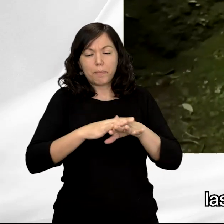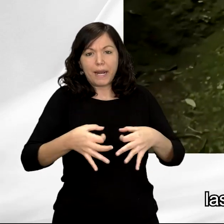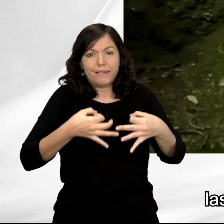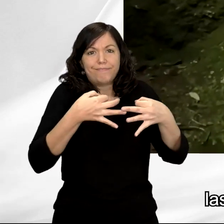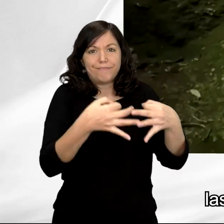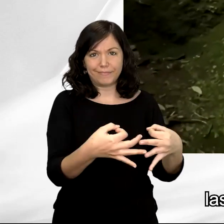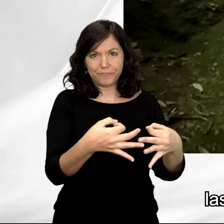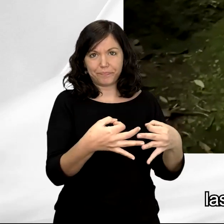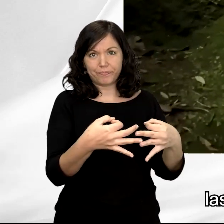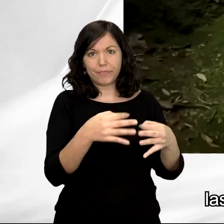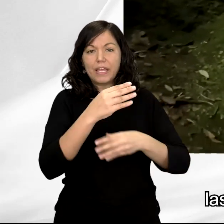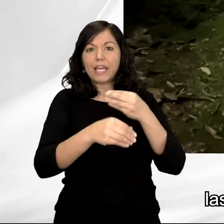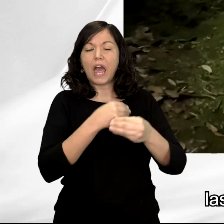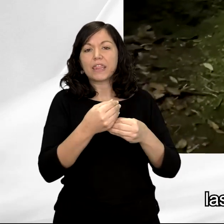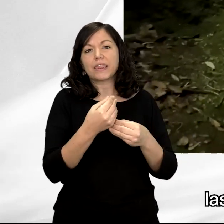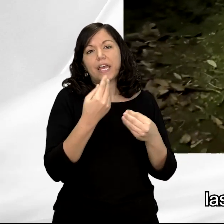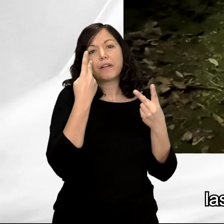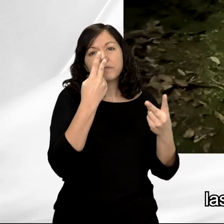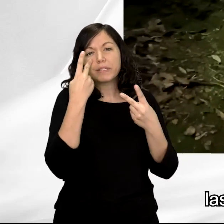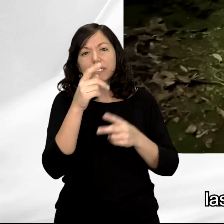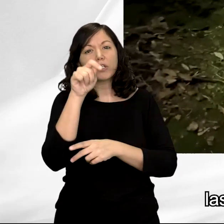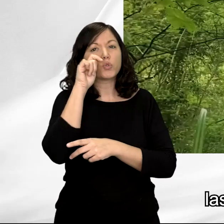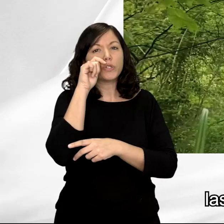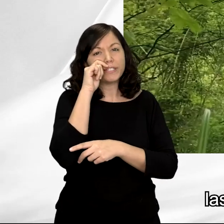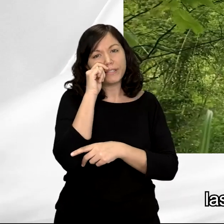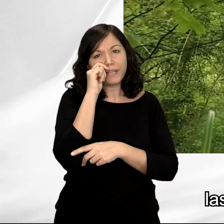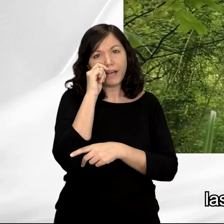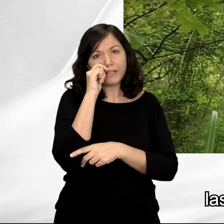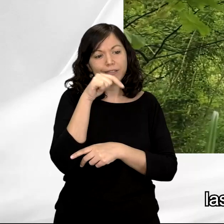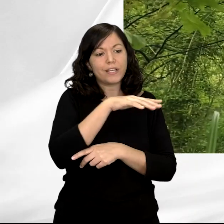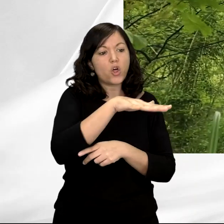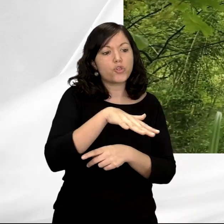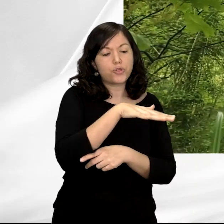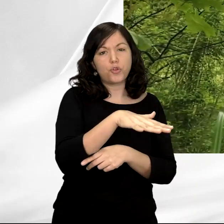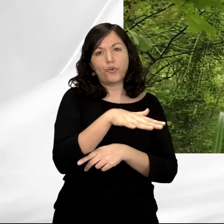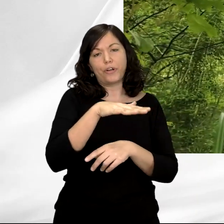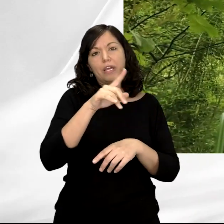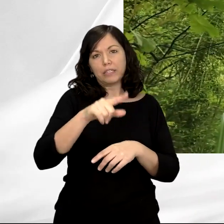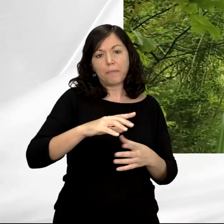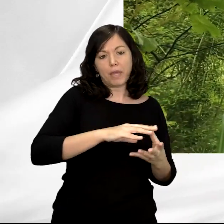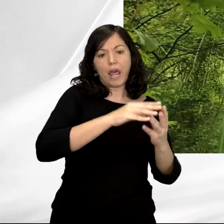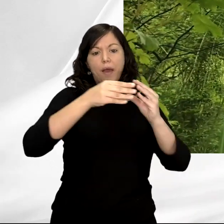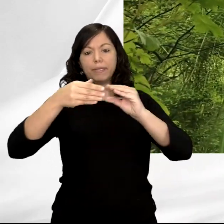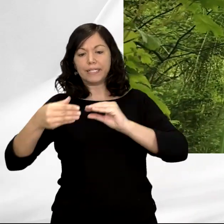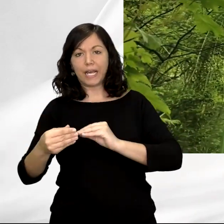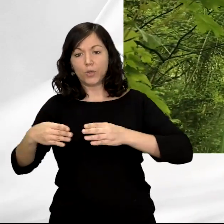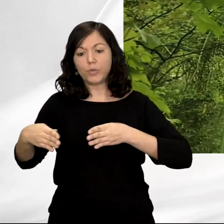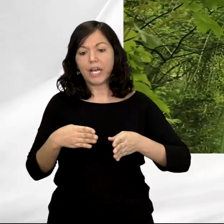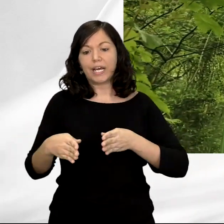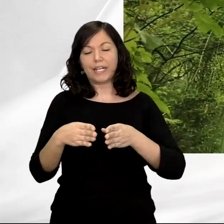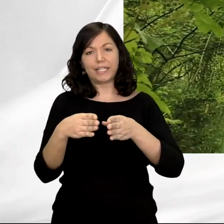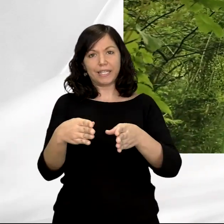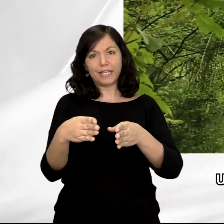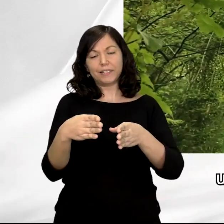a esta zona, y poder hacer las primeras visitas turísticas desde esta zona. Para ello también habilitaron una carretera y